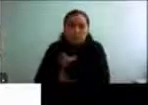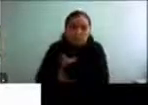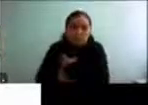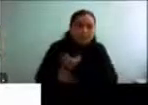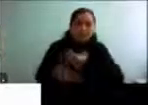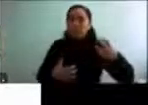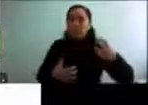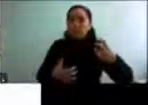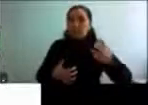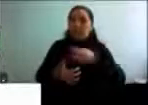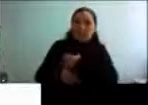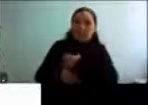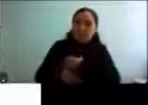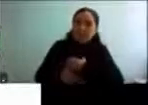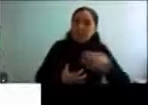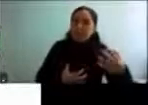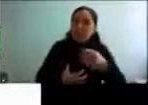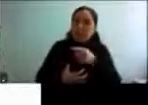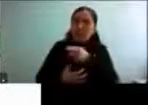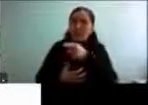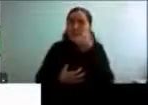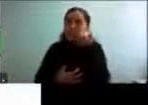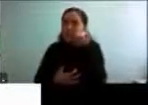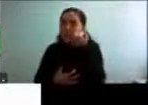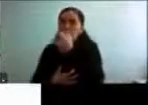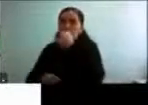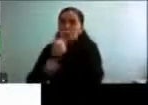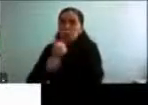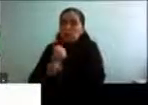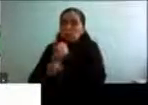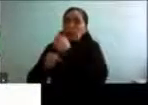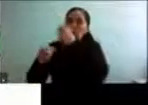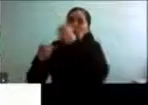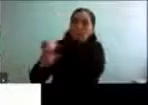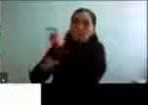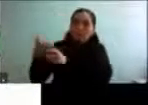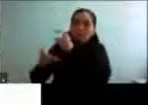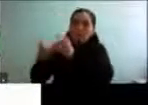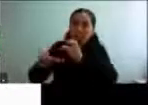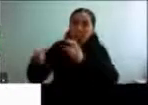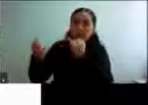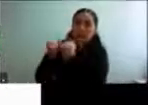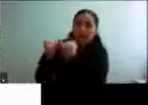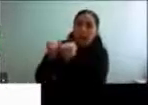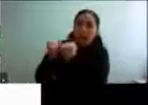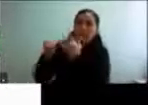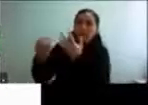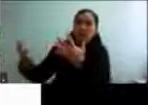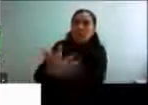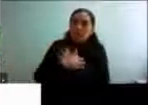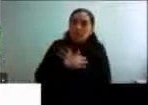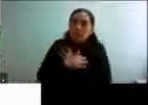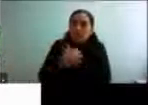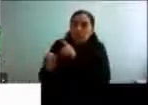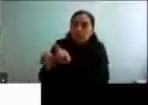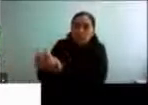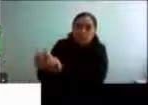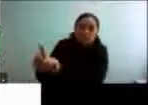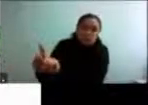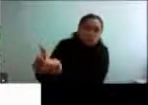personas, te separas de una institución que te cobijó socialmente durante mucho tiempo, donde